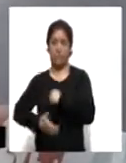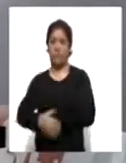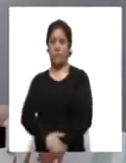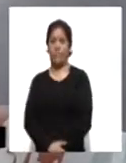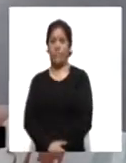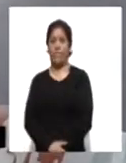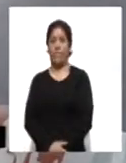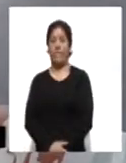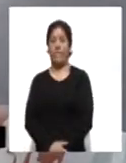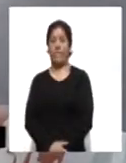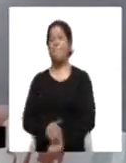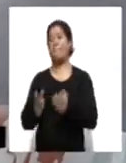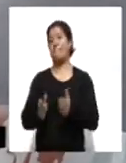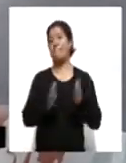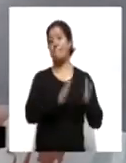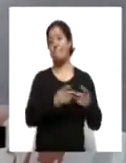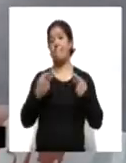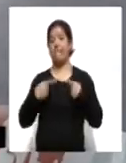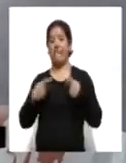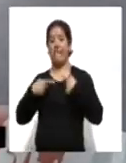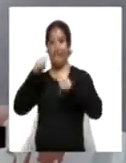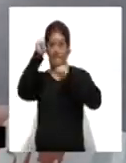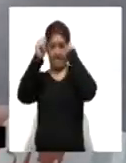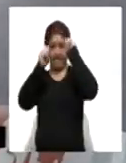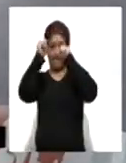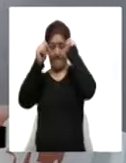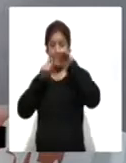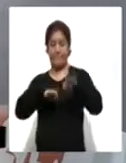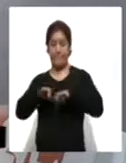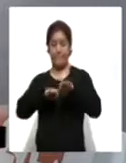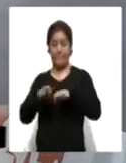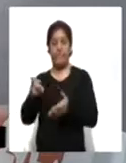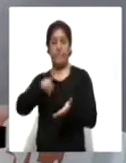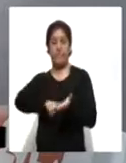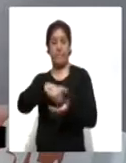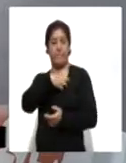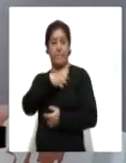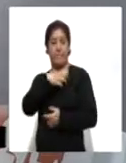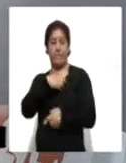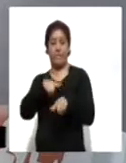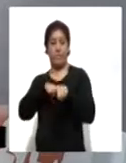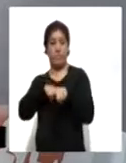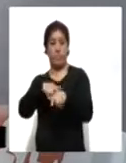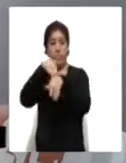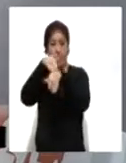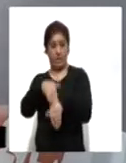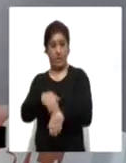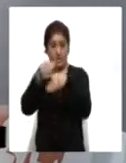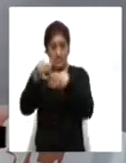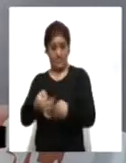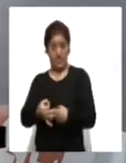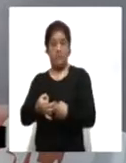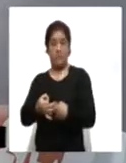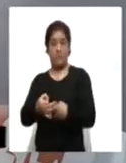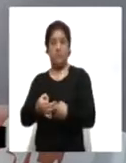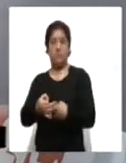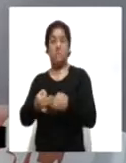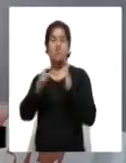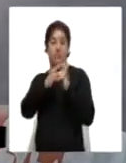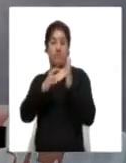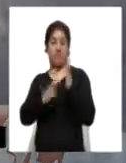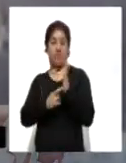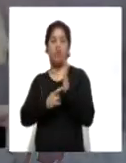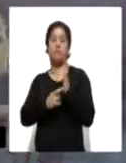En otra información, prestadores de servicios turísticos en la capital mantienen las medidas sanitarias ante la pandemia de COVID-19.